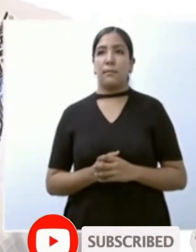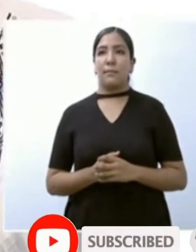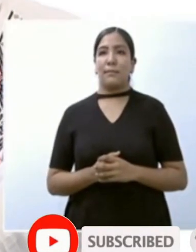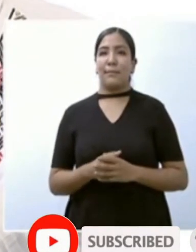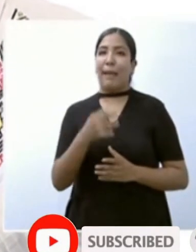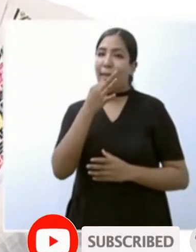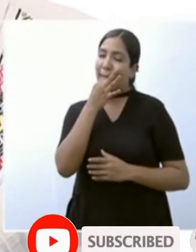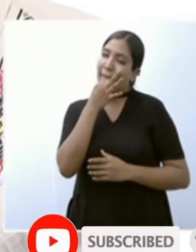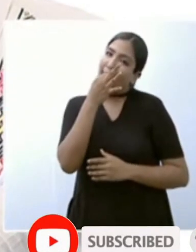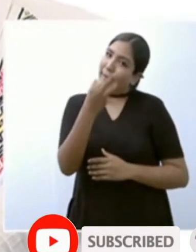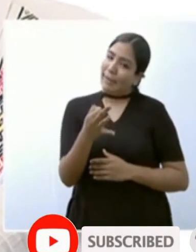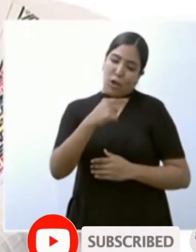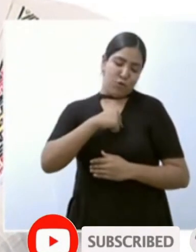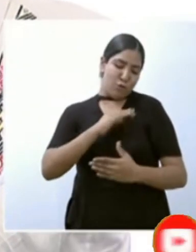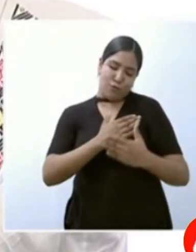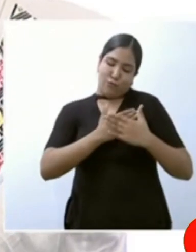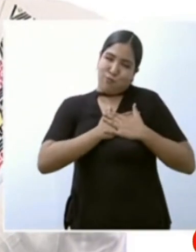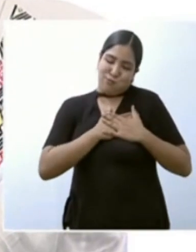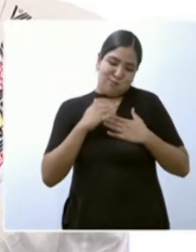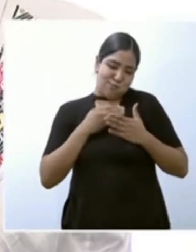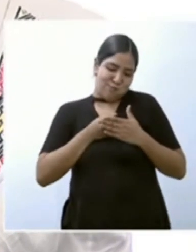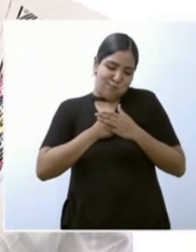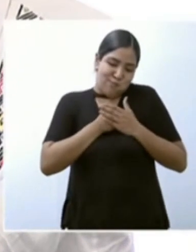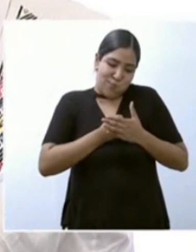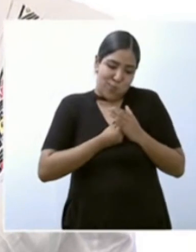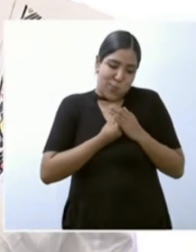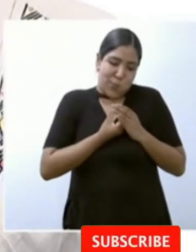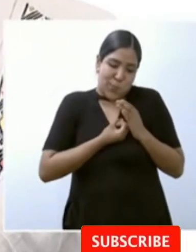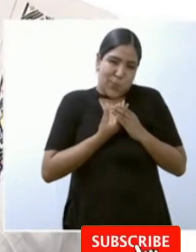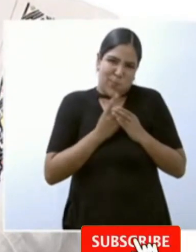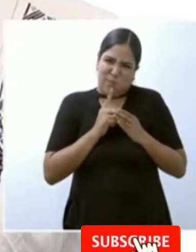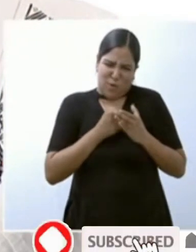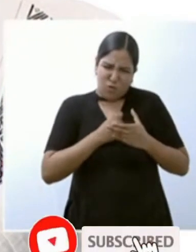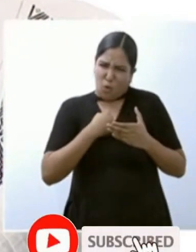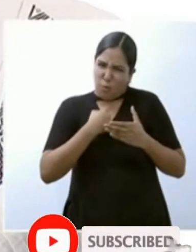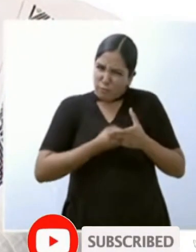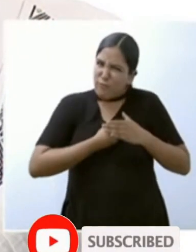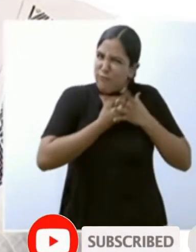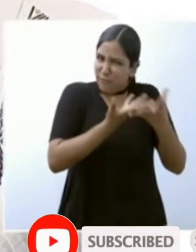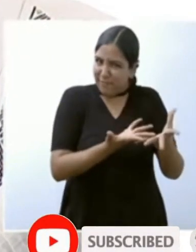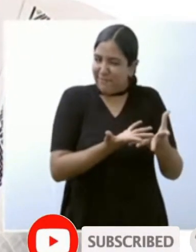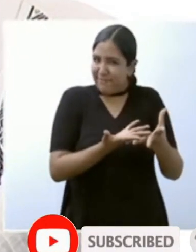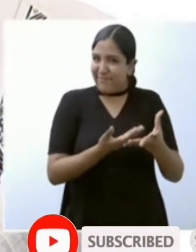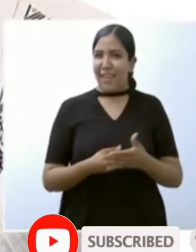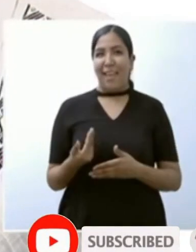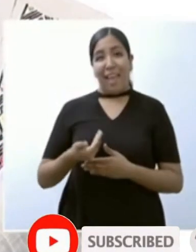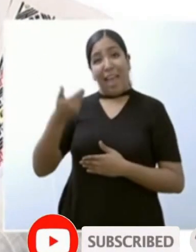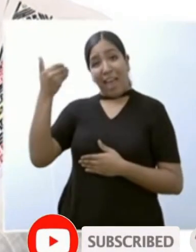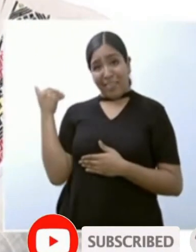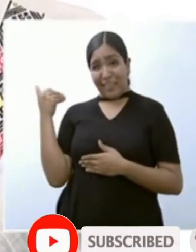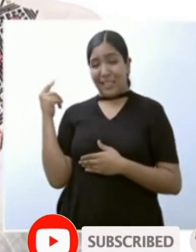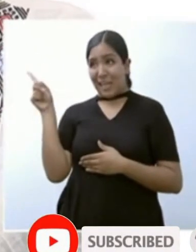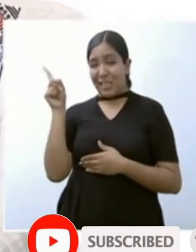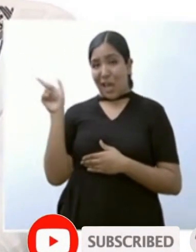que mi pecho no es bodega y les voy a confesar algo cuando hablamos en palacio sobre esta planta dice